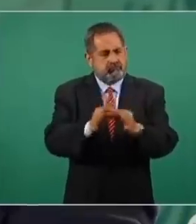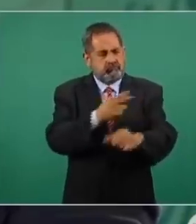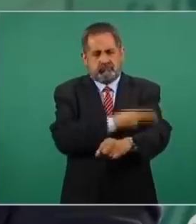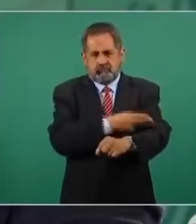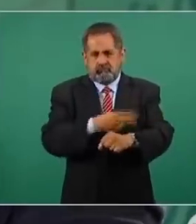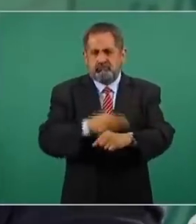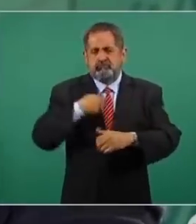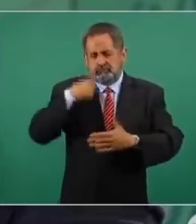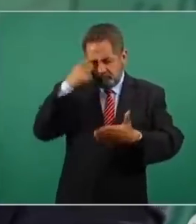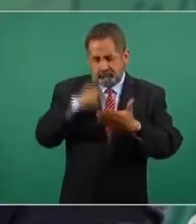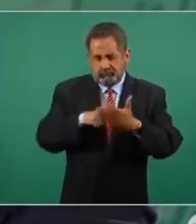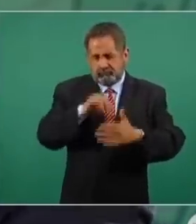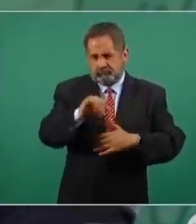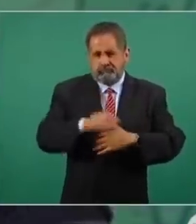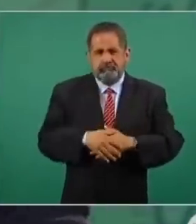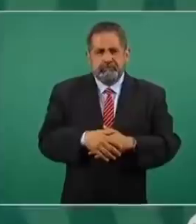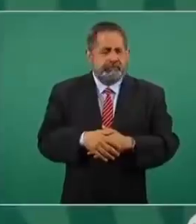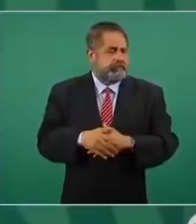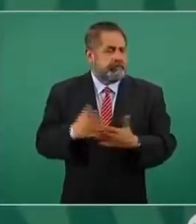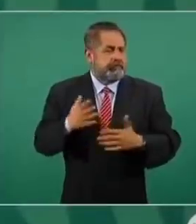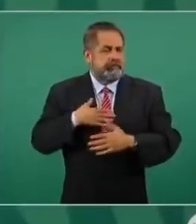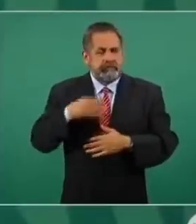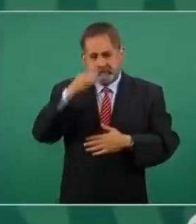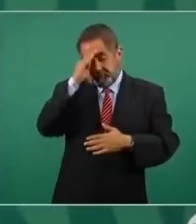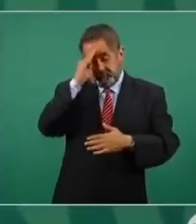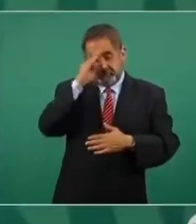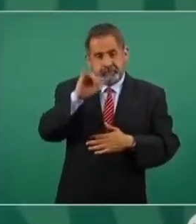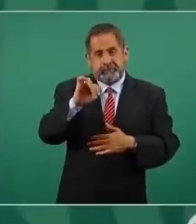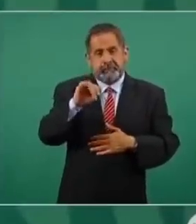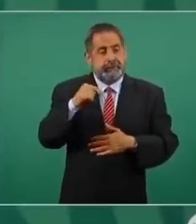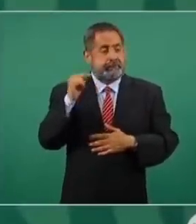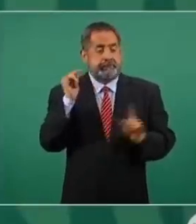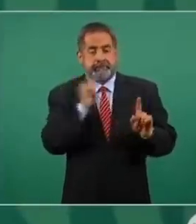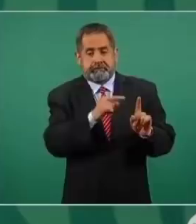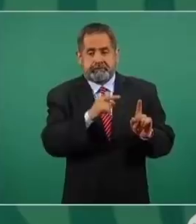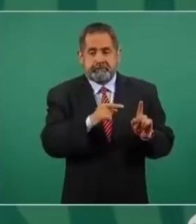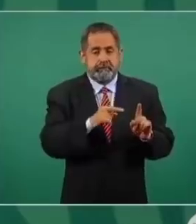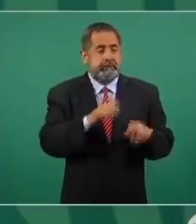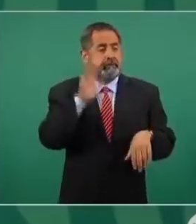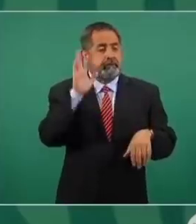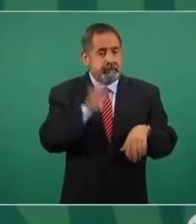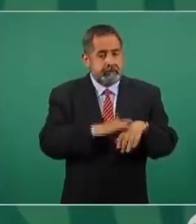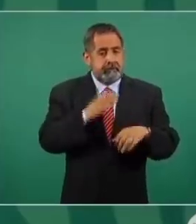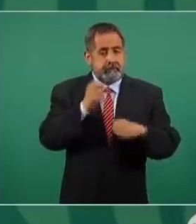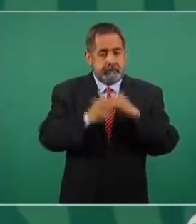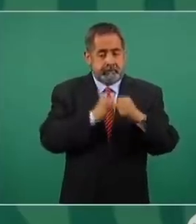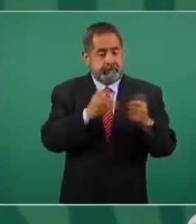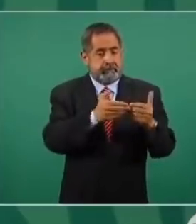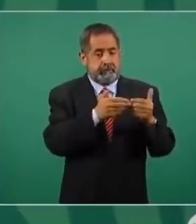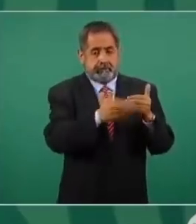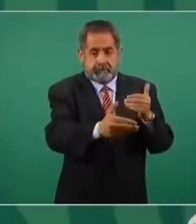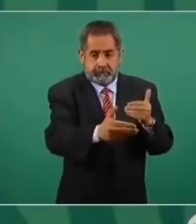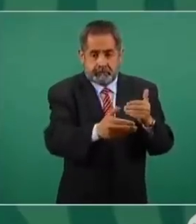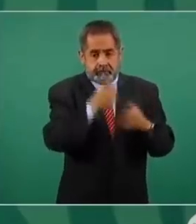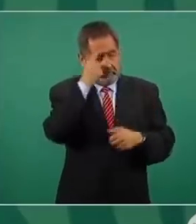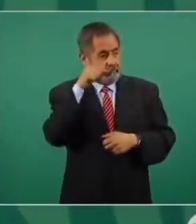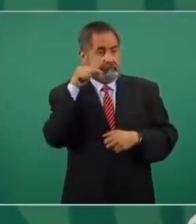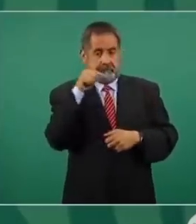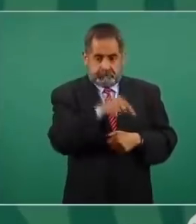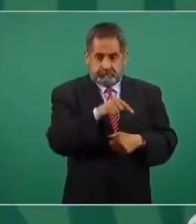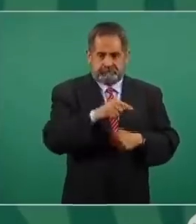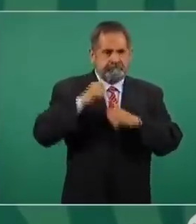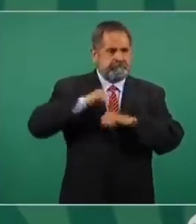y pienso que si se amplía el plazo con el propósito de que